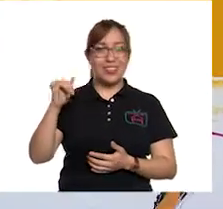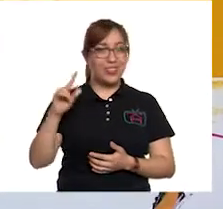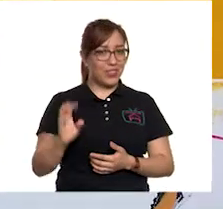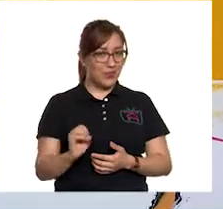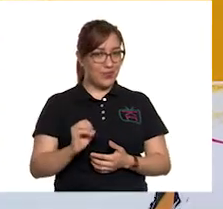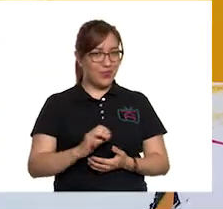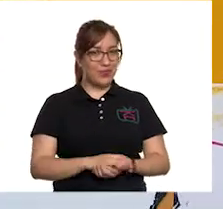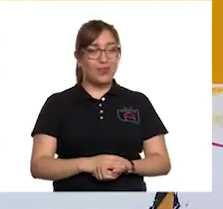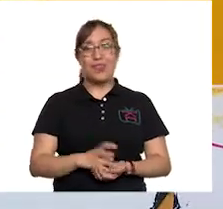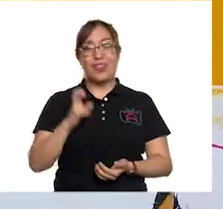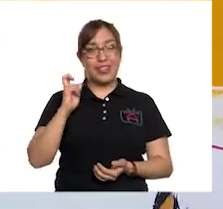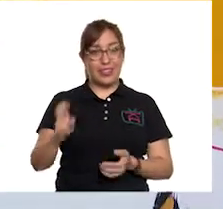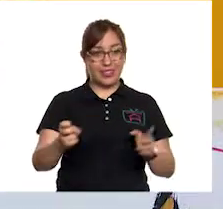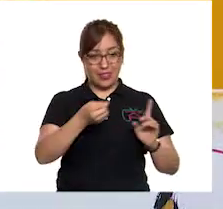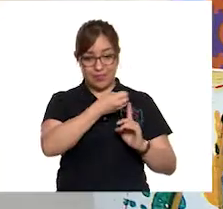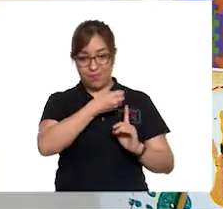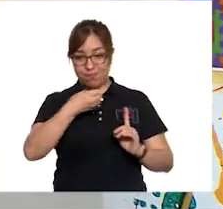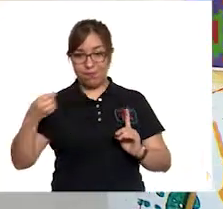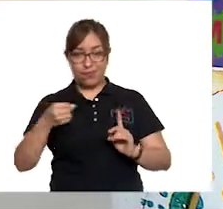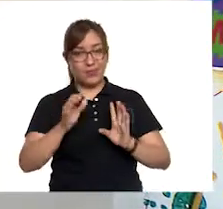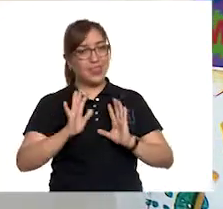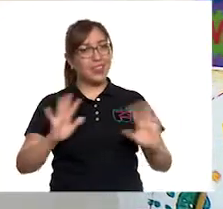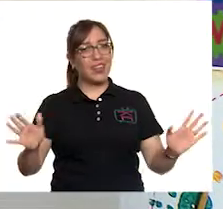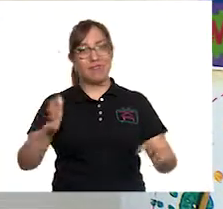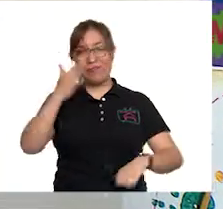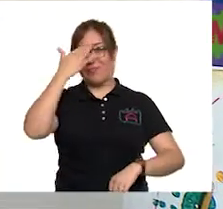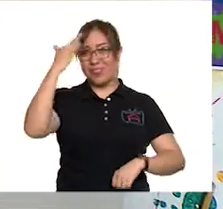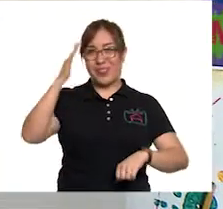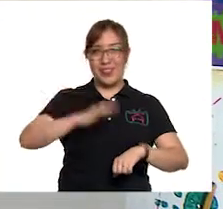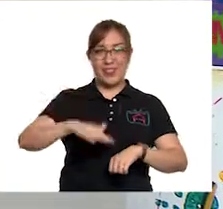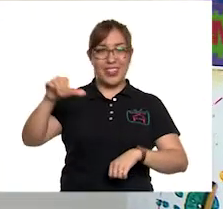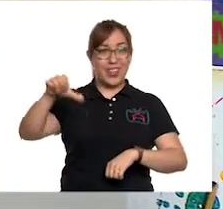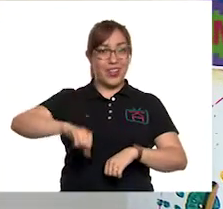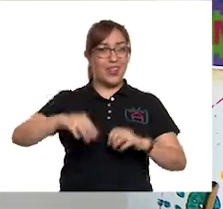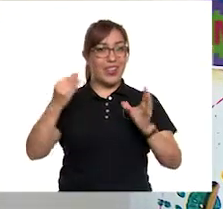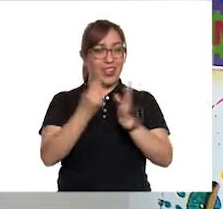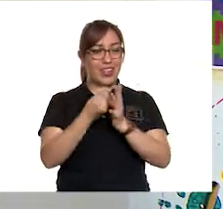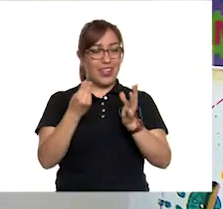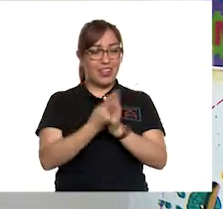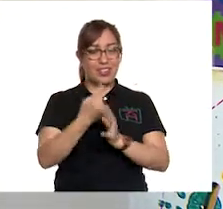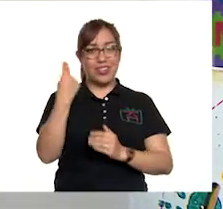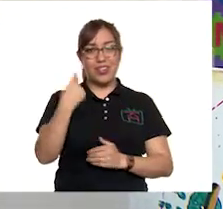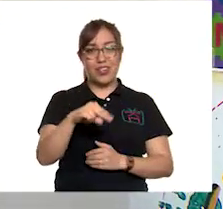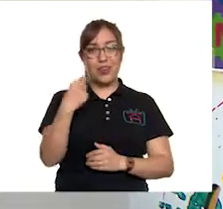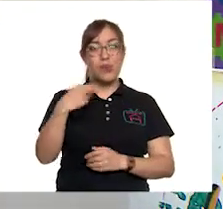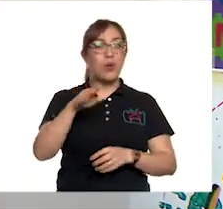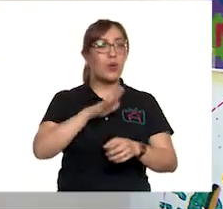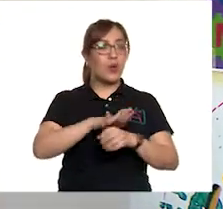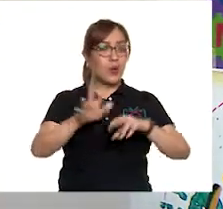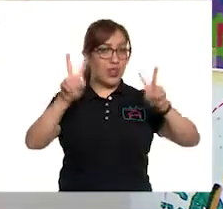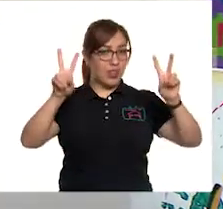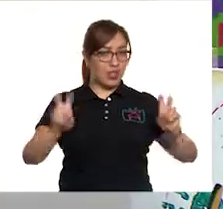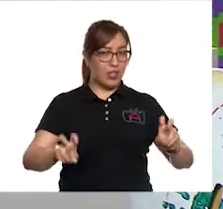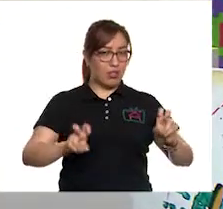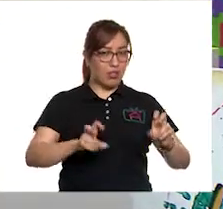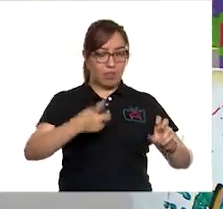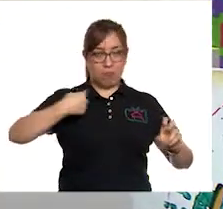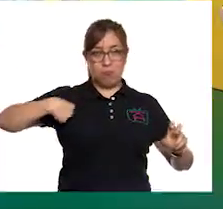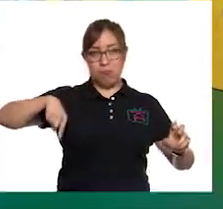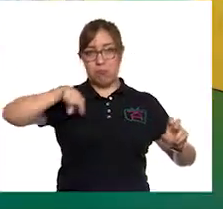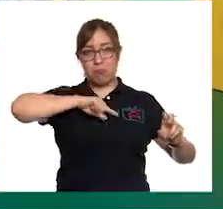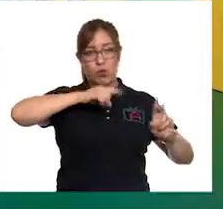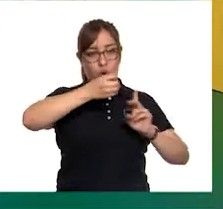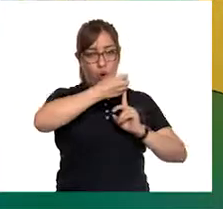con ese mensaje nos quedamos el día de hoy en esta clase que se llamó Nos Organizamos para Atender